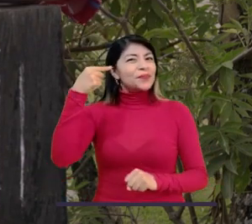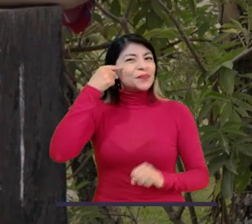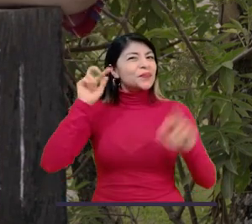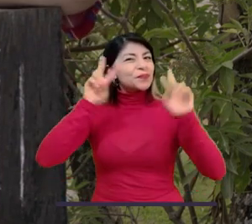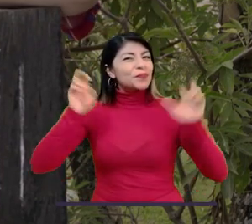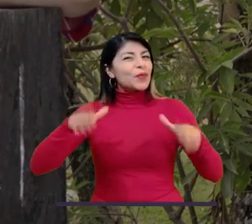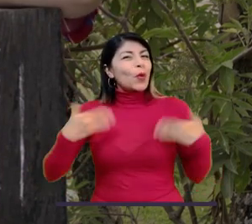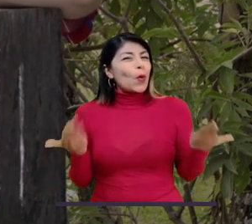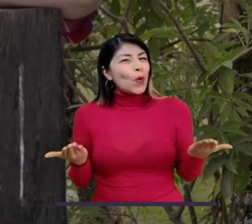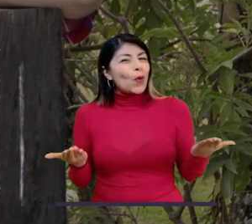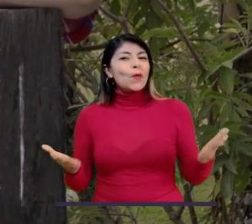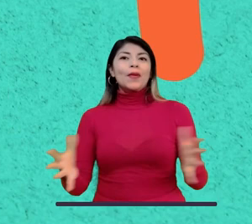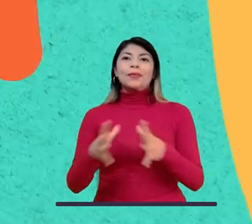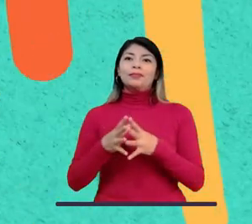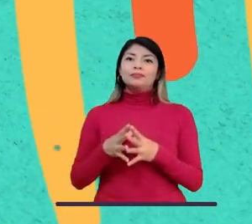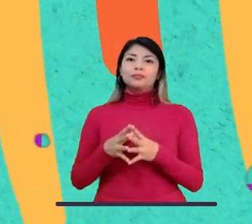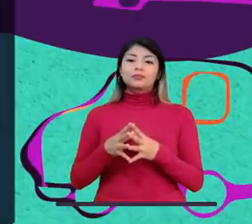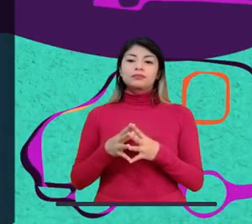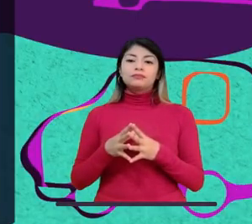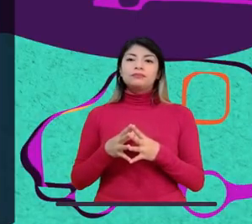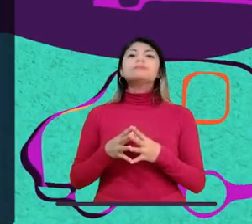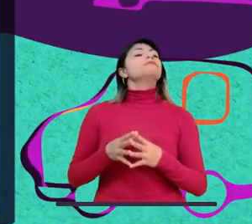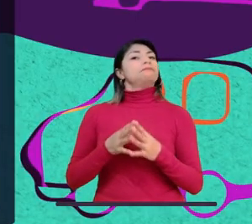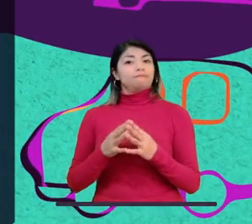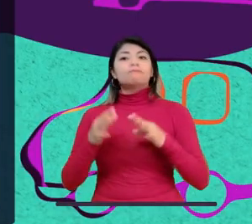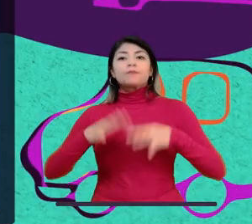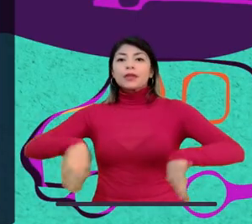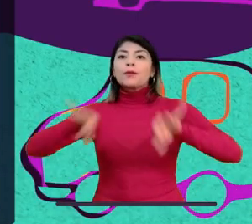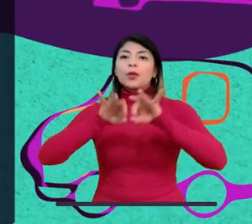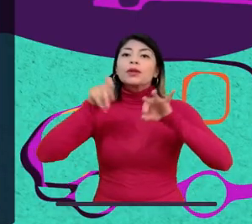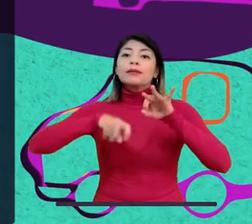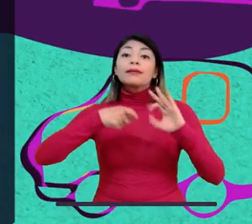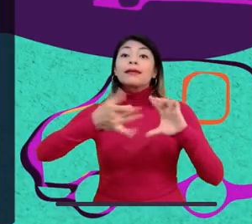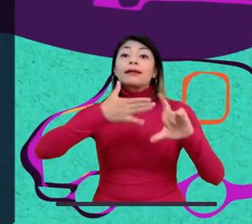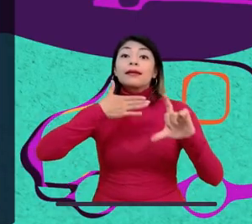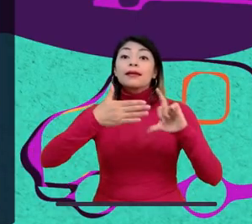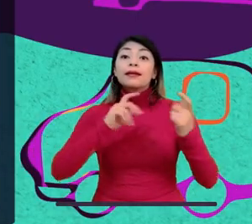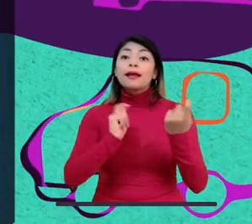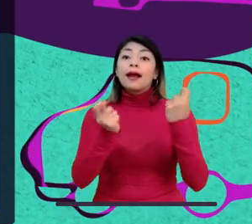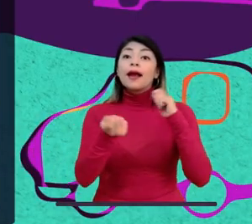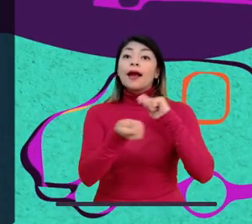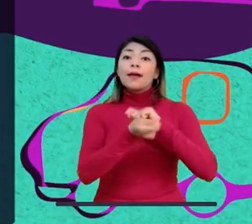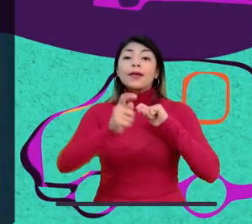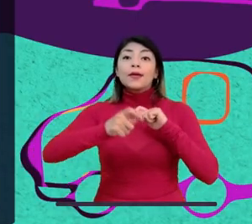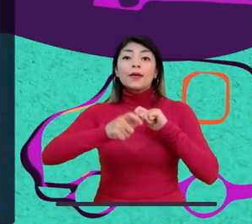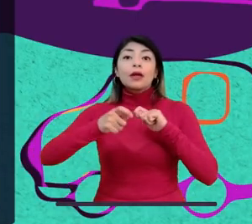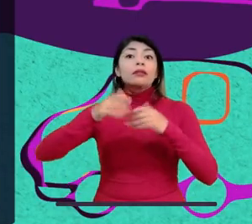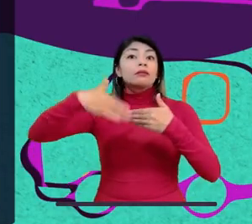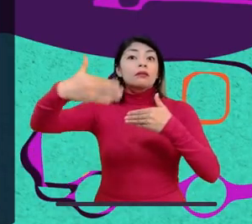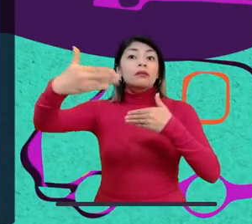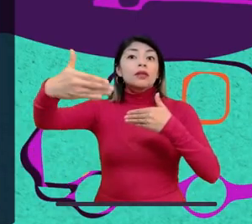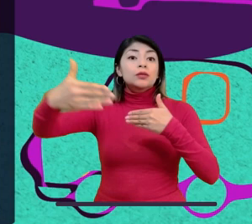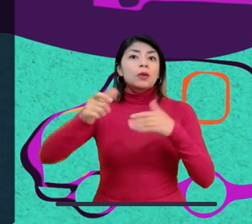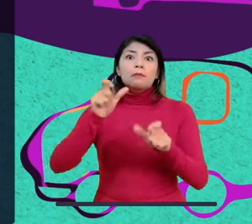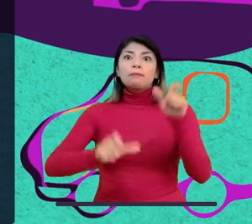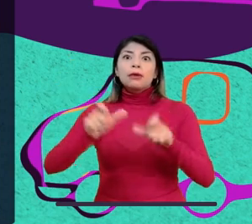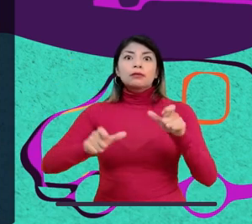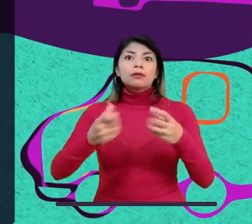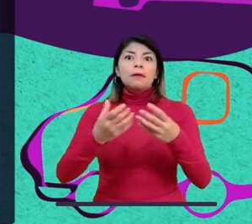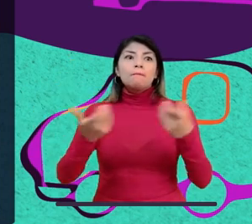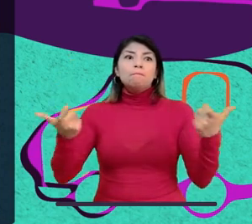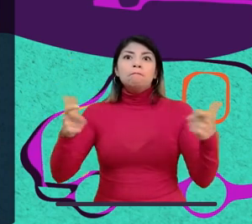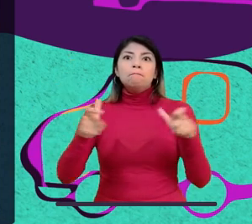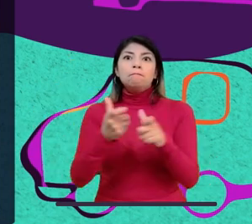¿Ustedes qué piensan de esto? Si no logramos detener el cambio climático, puede ser que los humanos no existan y